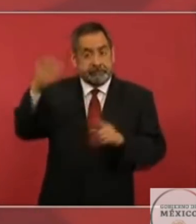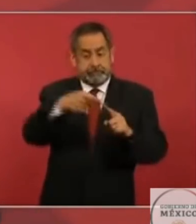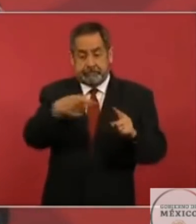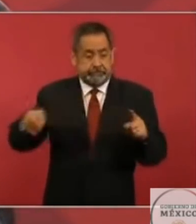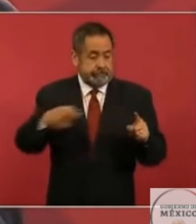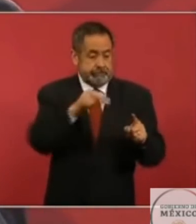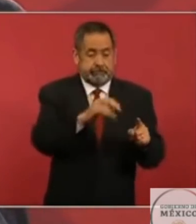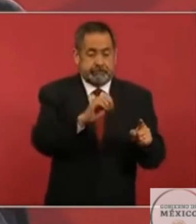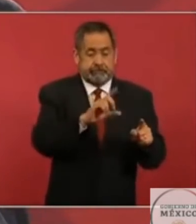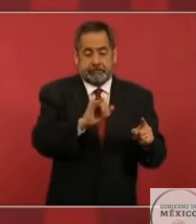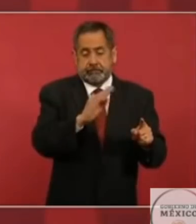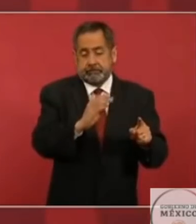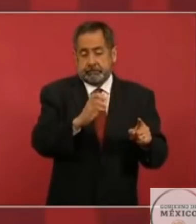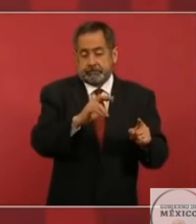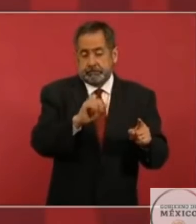neoliberal